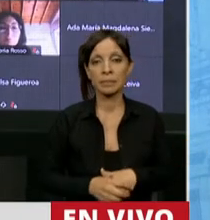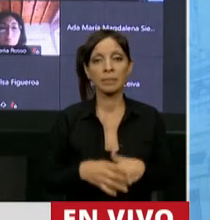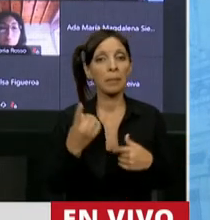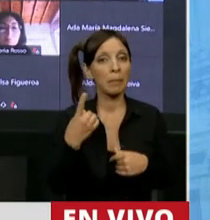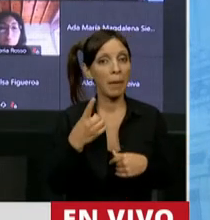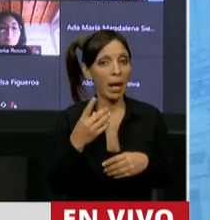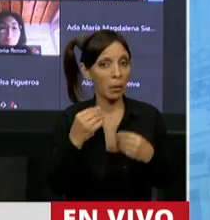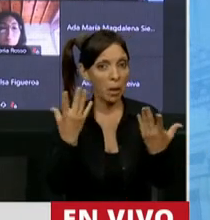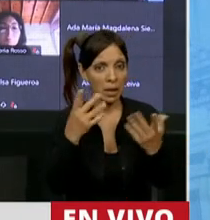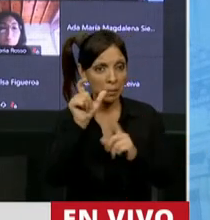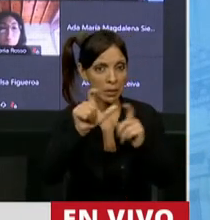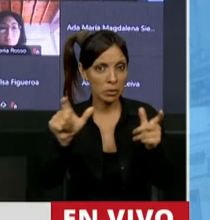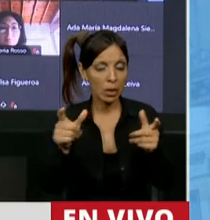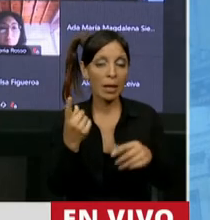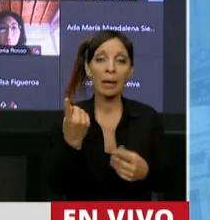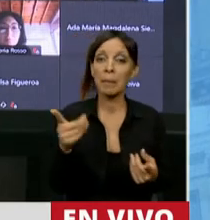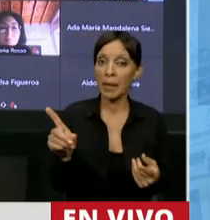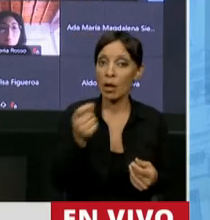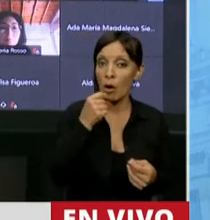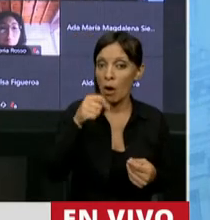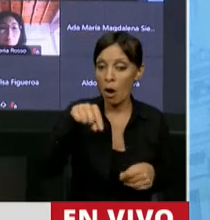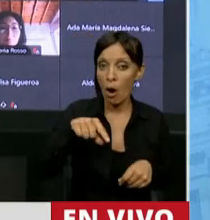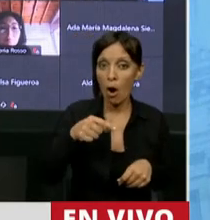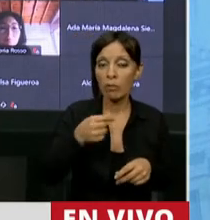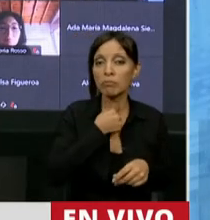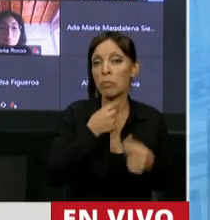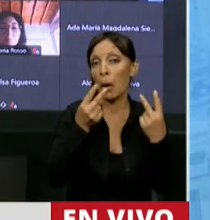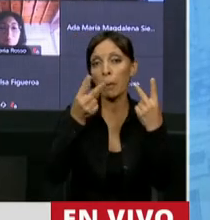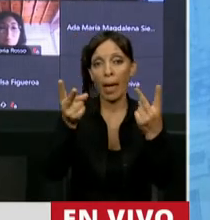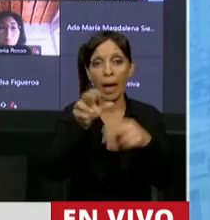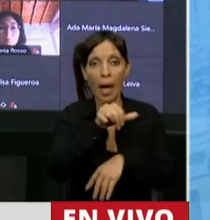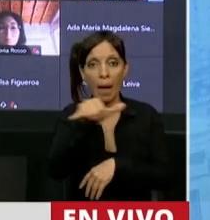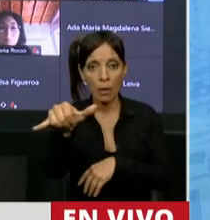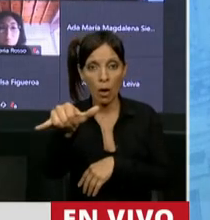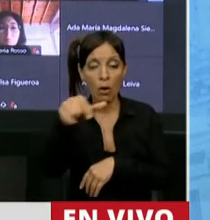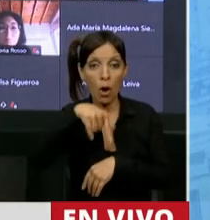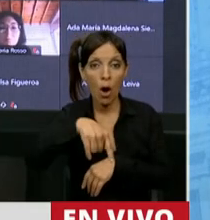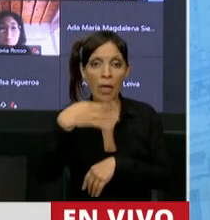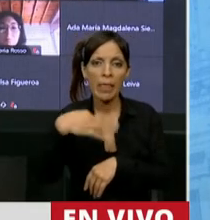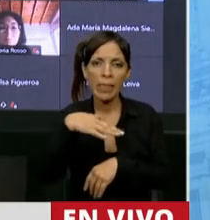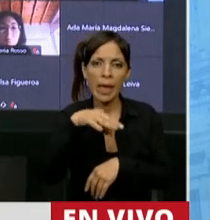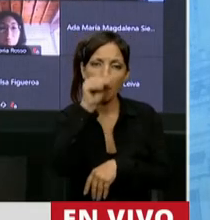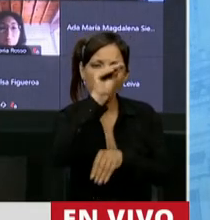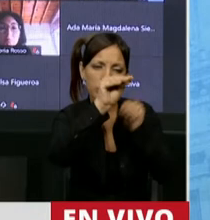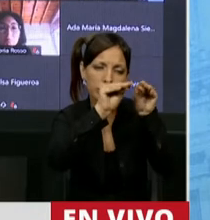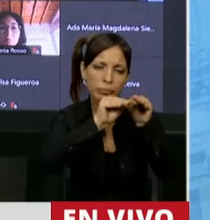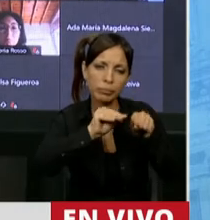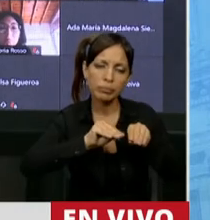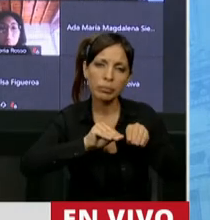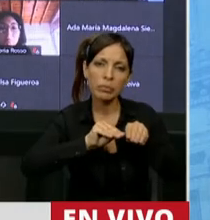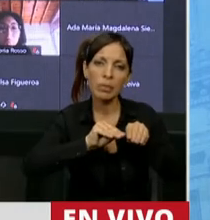para tomar un avión hoy en la República Argentina tenés que llenar tres